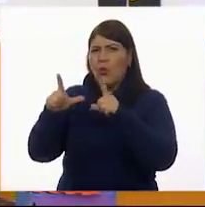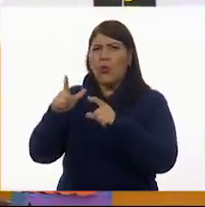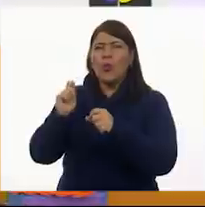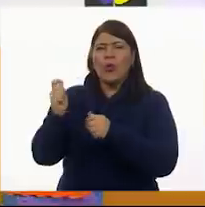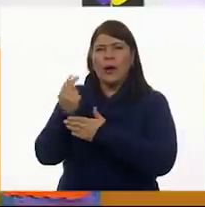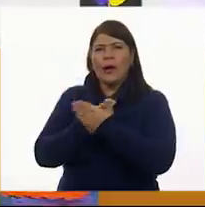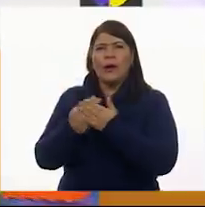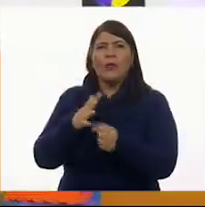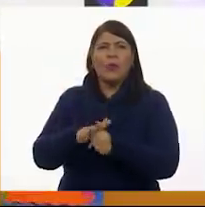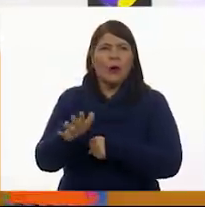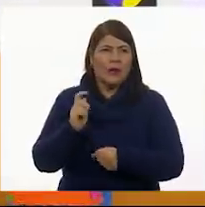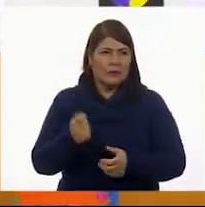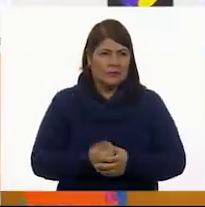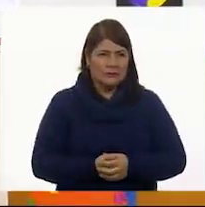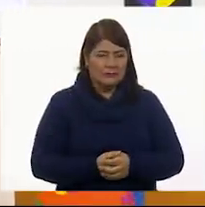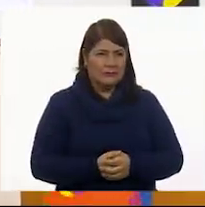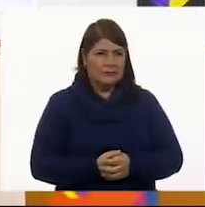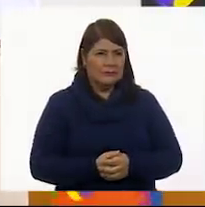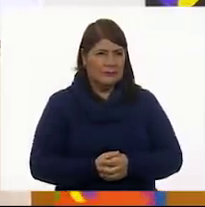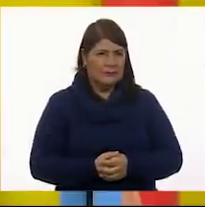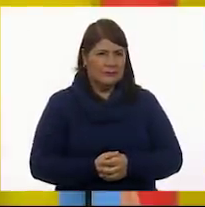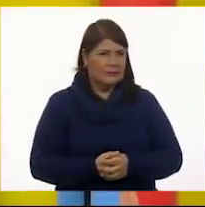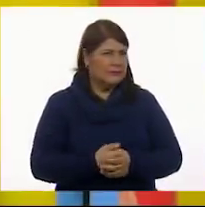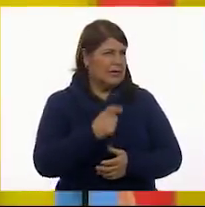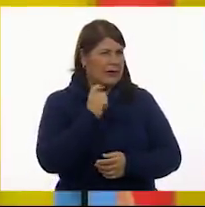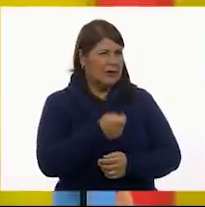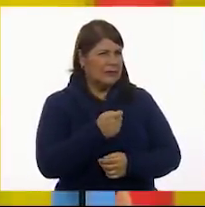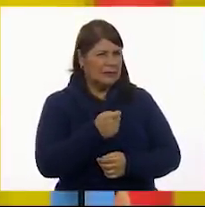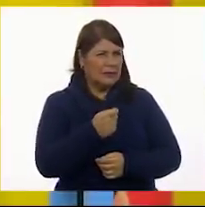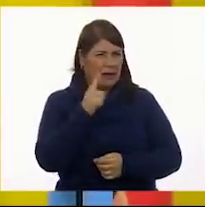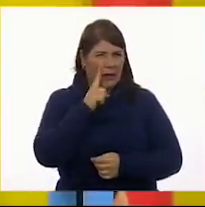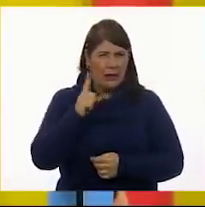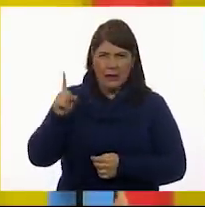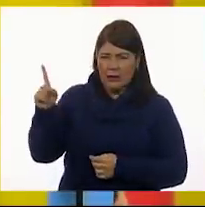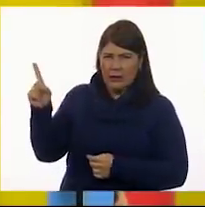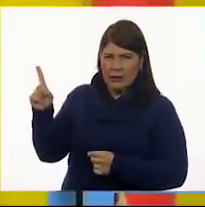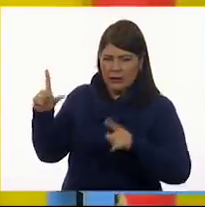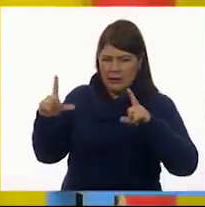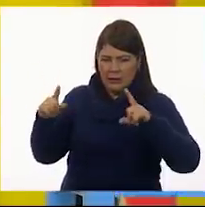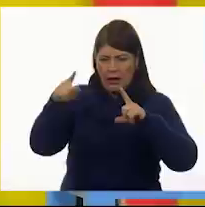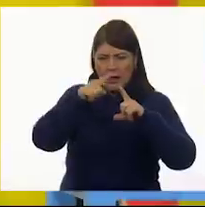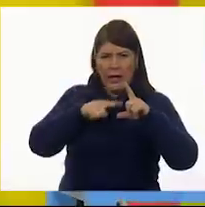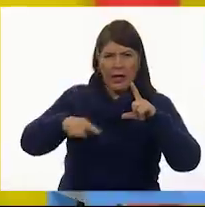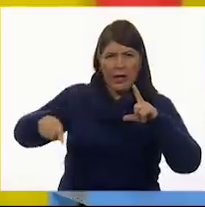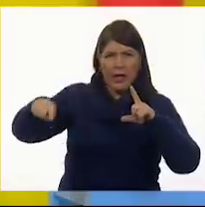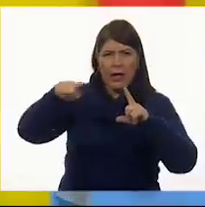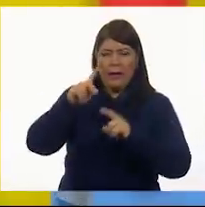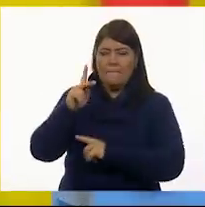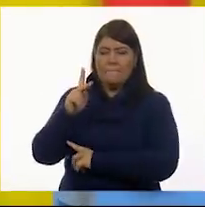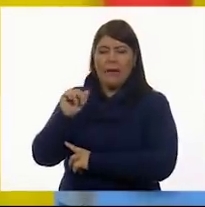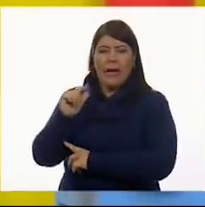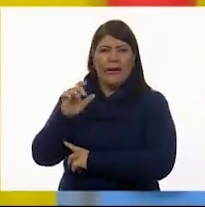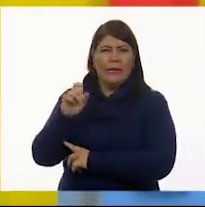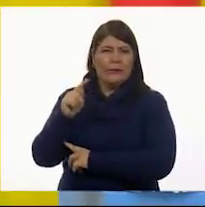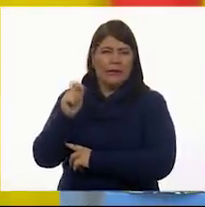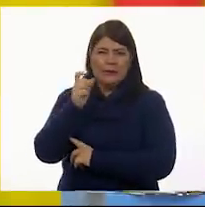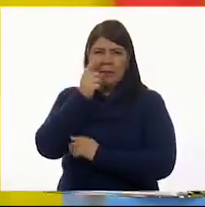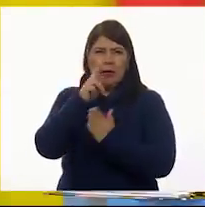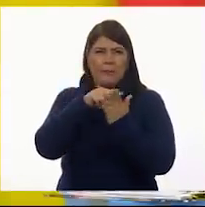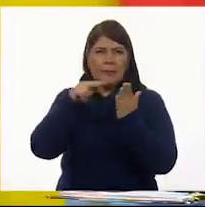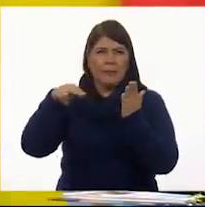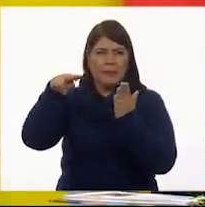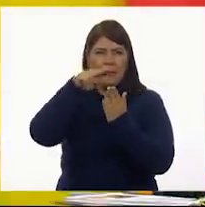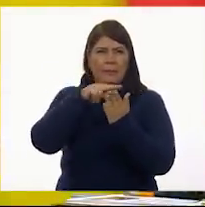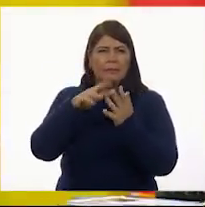Godet. ¿Qué es? ¿Lo sabes? Una paleta. Una paleta. Donde